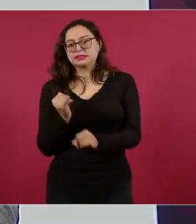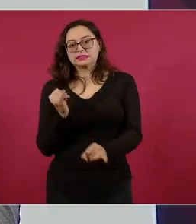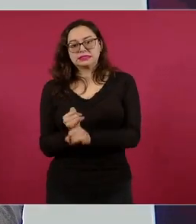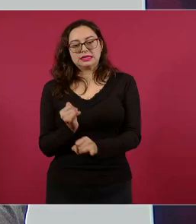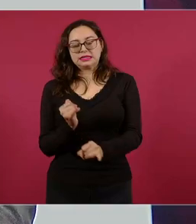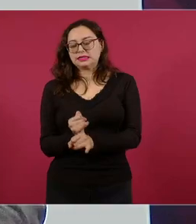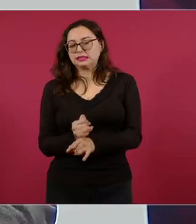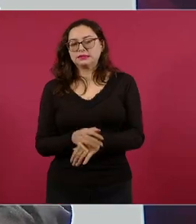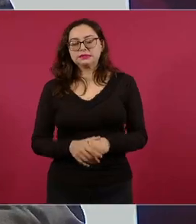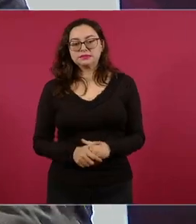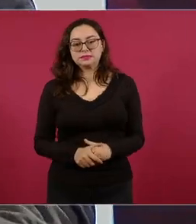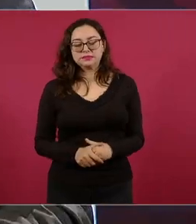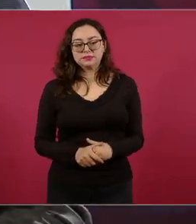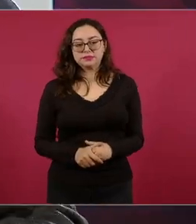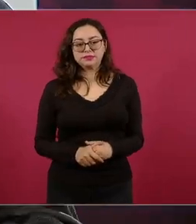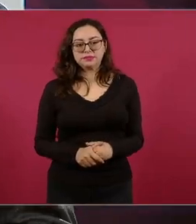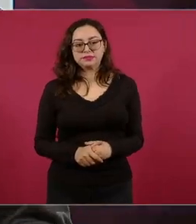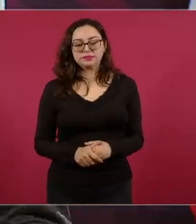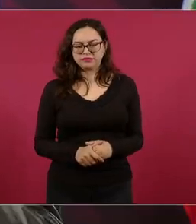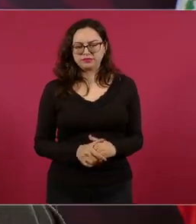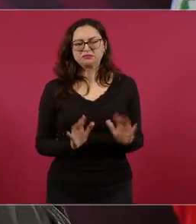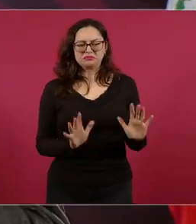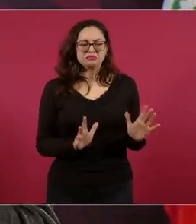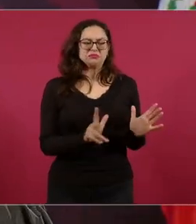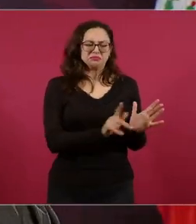Claro, existe el periódico,